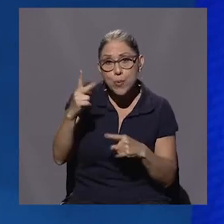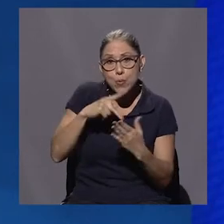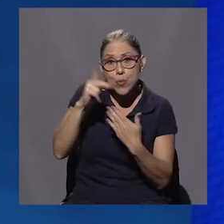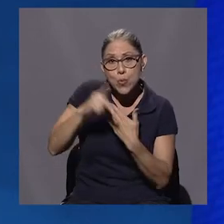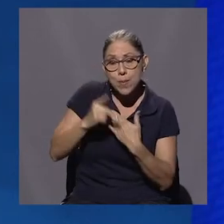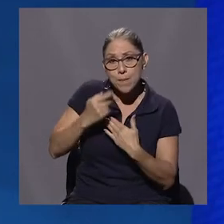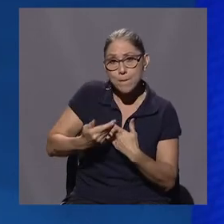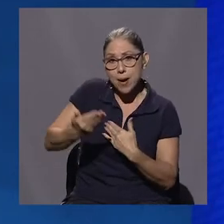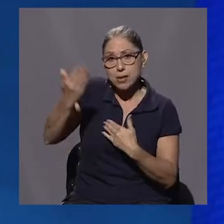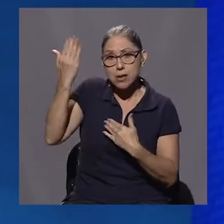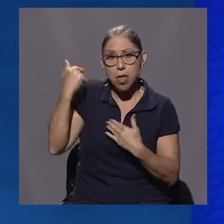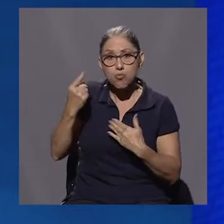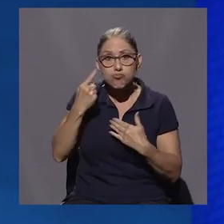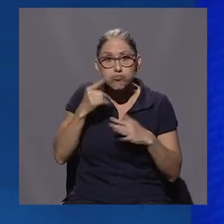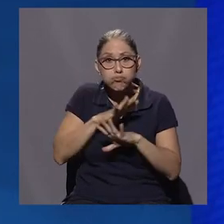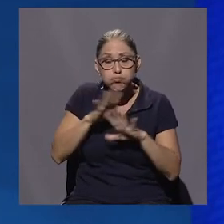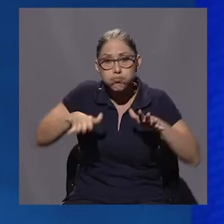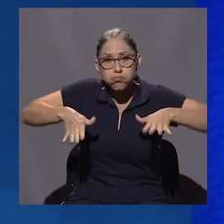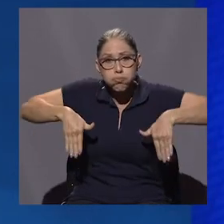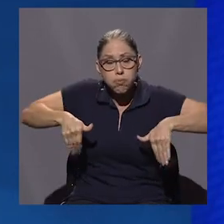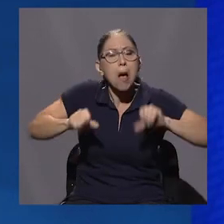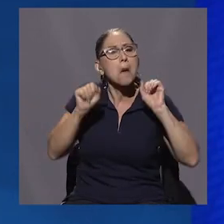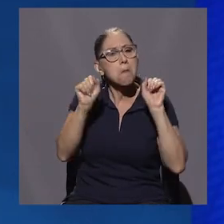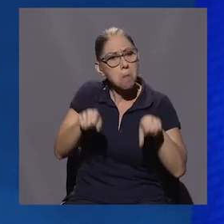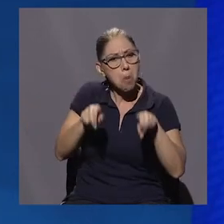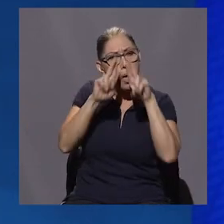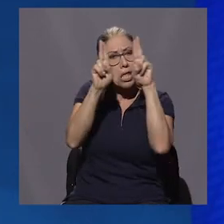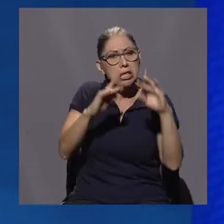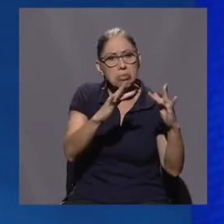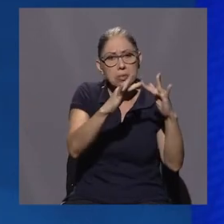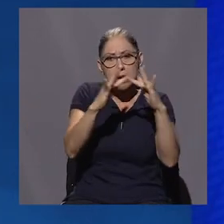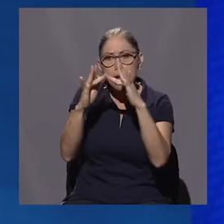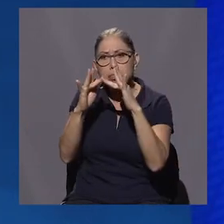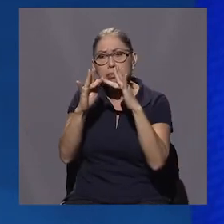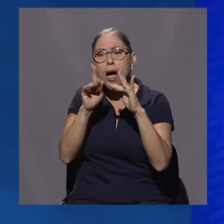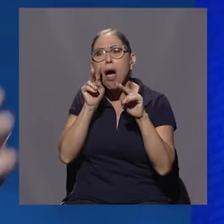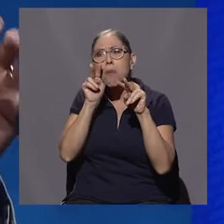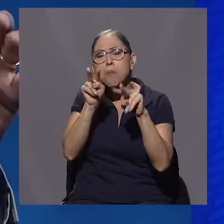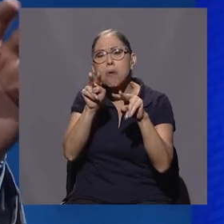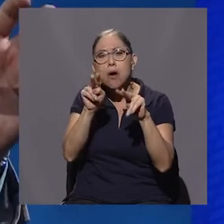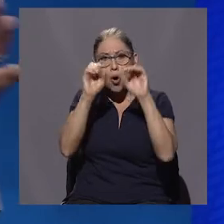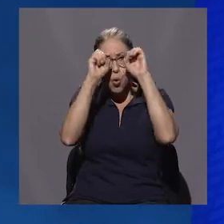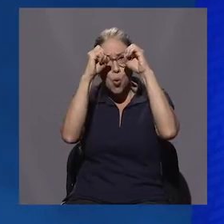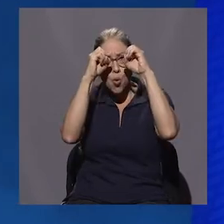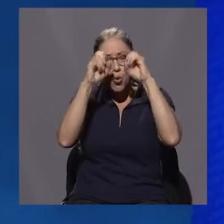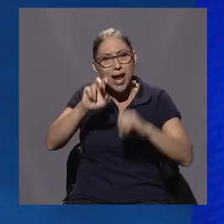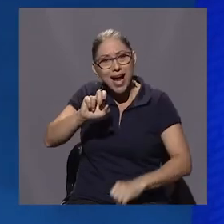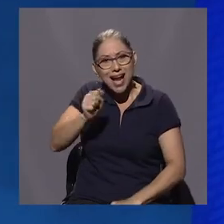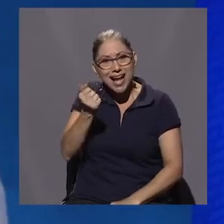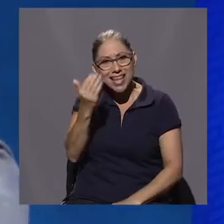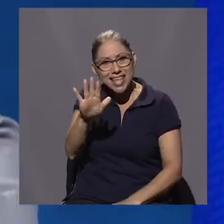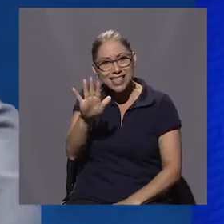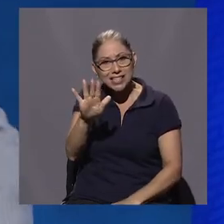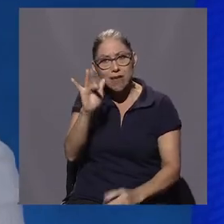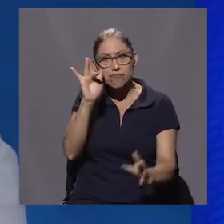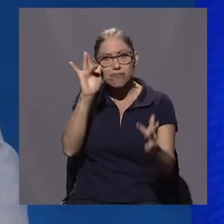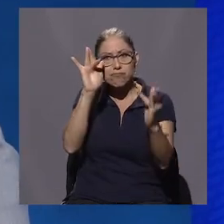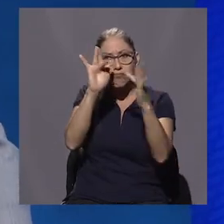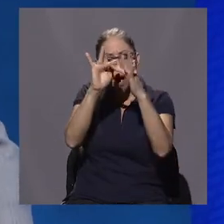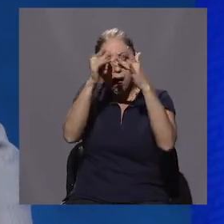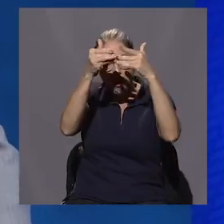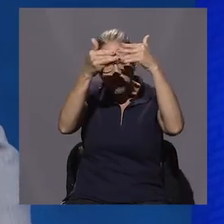nosotros en la primera que tuvimos, puede ir a Internet y buscar en Canal 15. Usted pone en Google Canal 15 y de inmediato le va a llevar